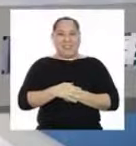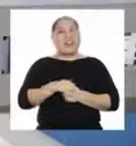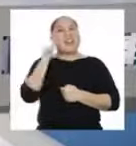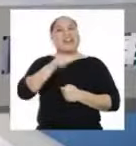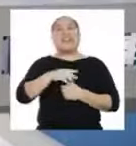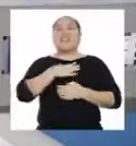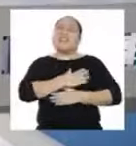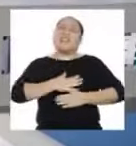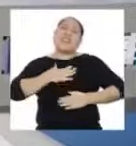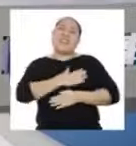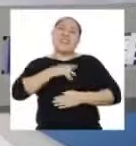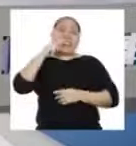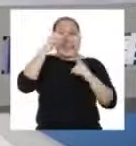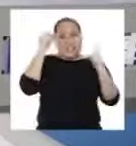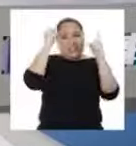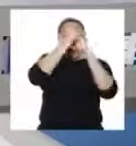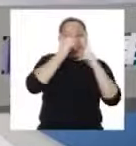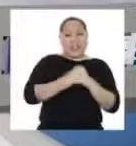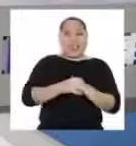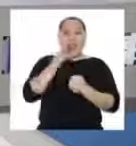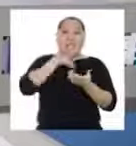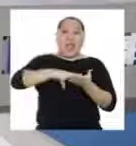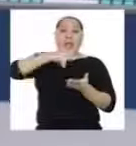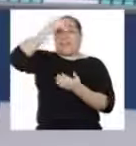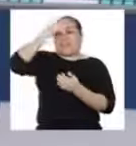¡Es que estuvo divertido!